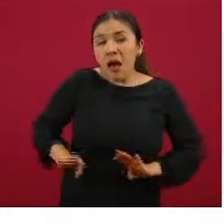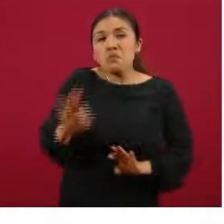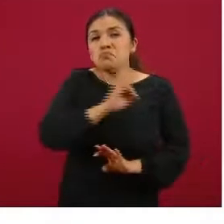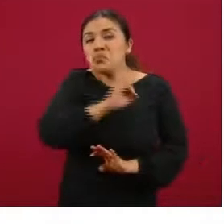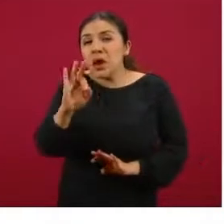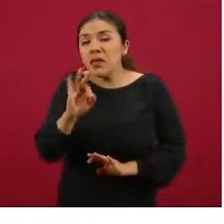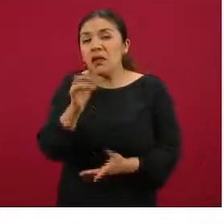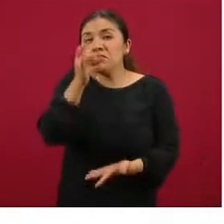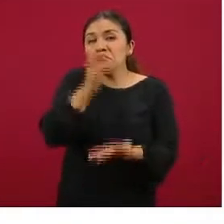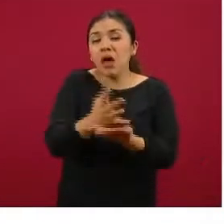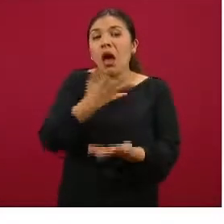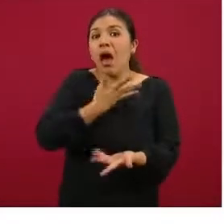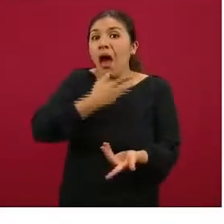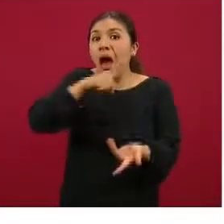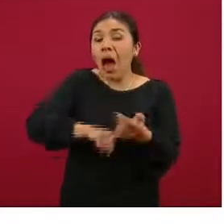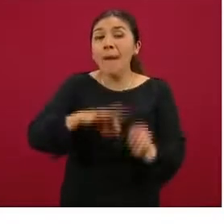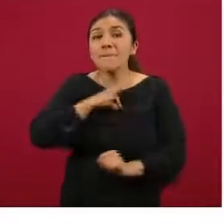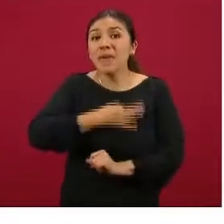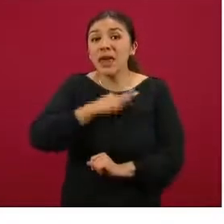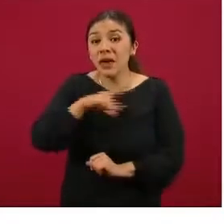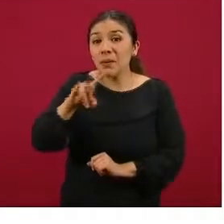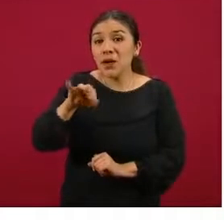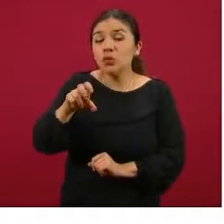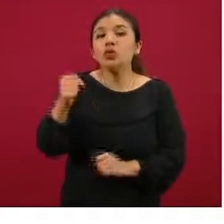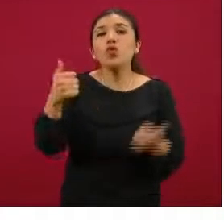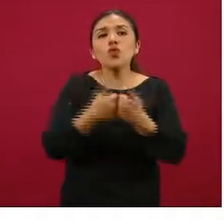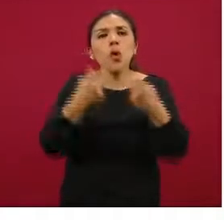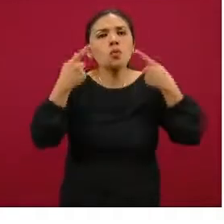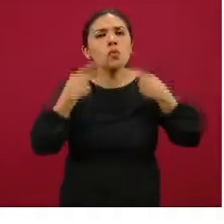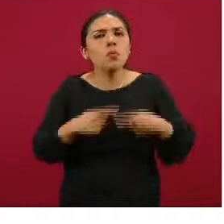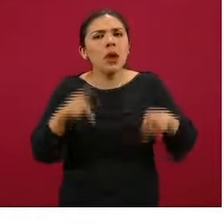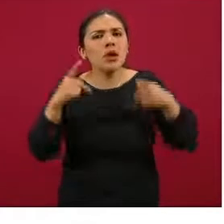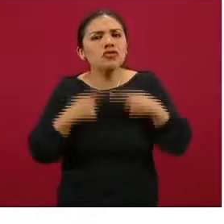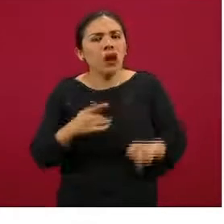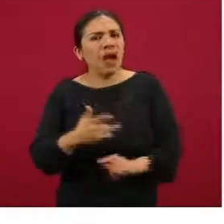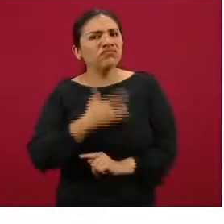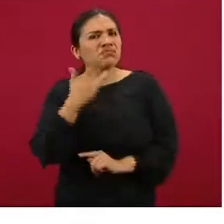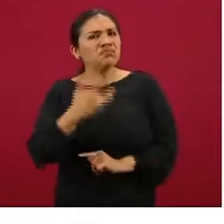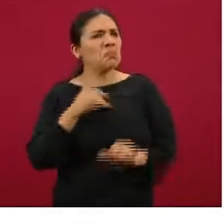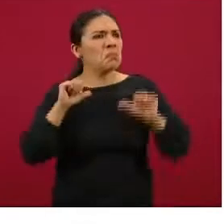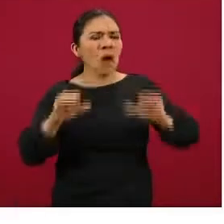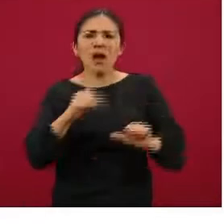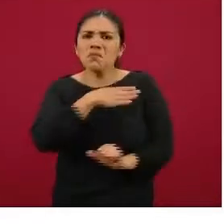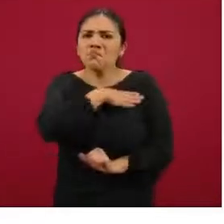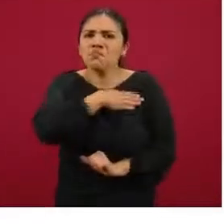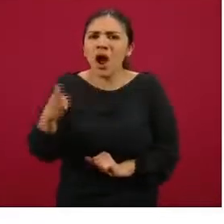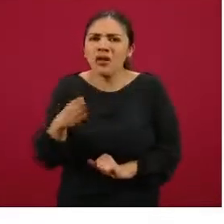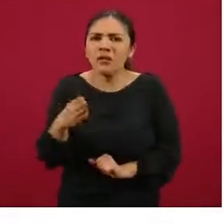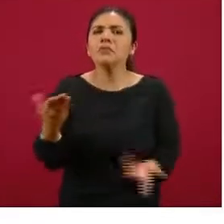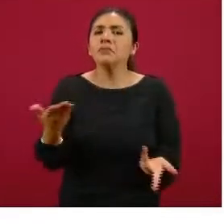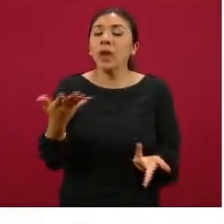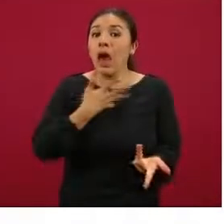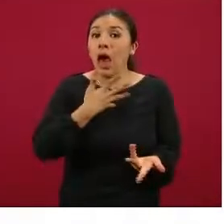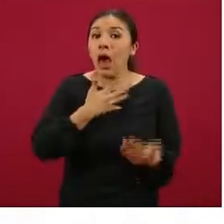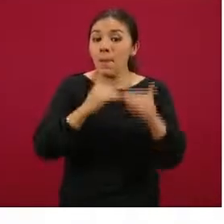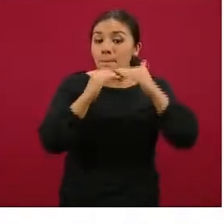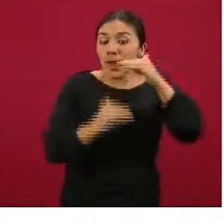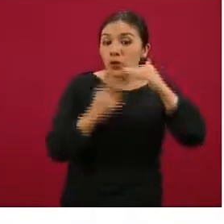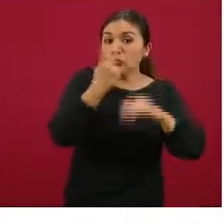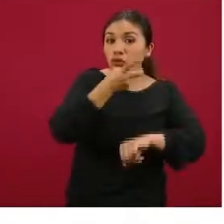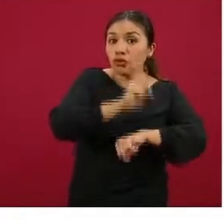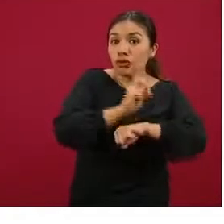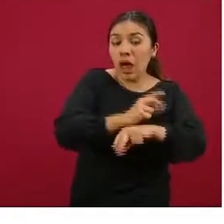identificarnos la presencia del virus en personas asintomáticas, porque tiene de menos dos